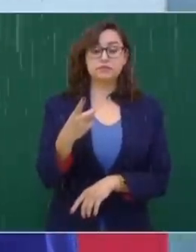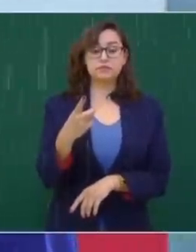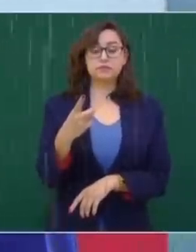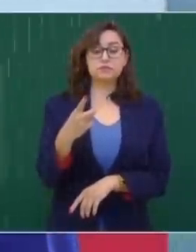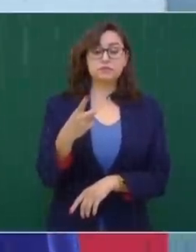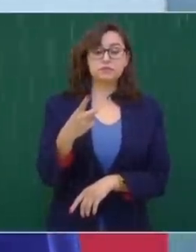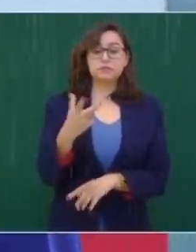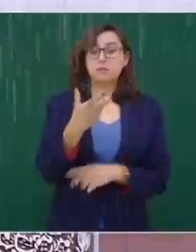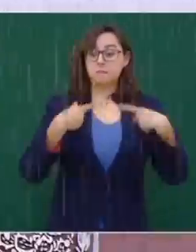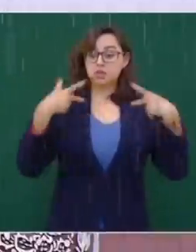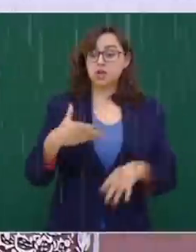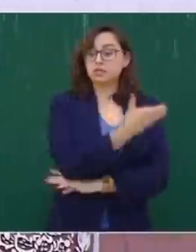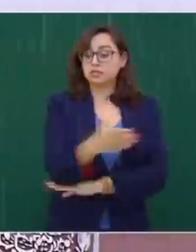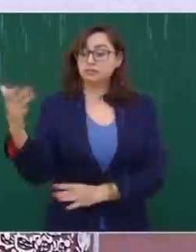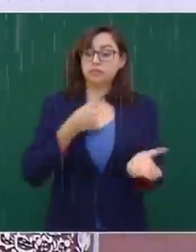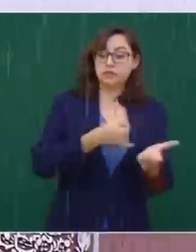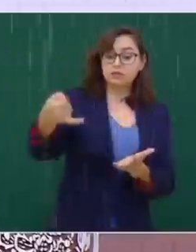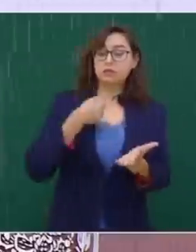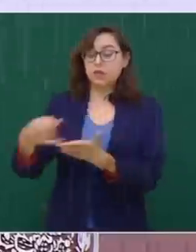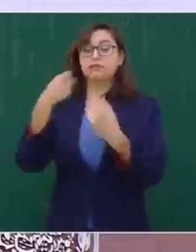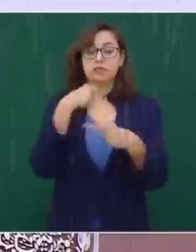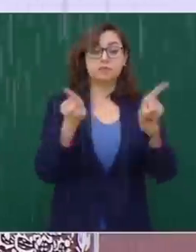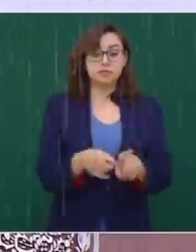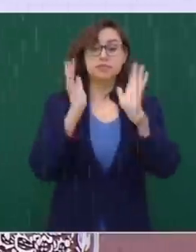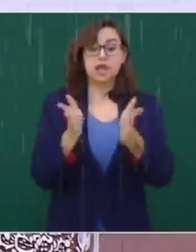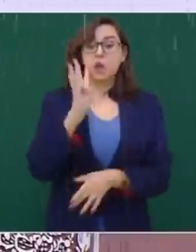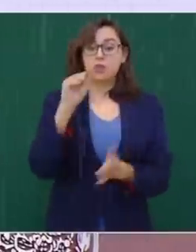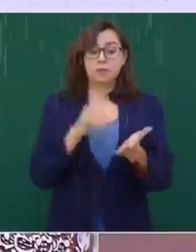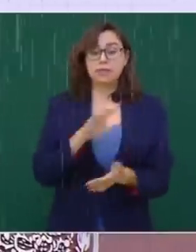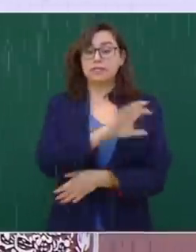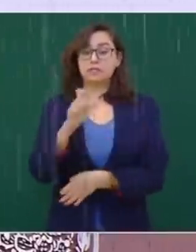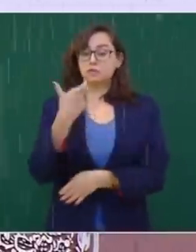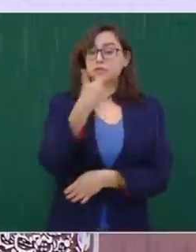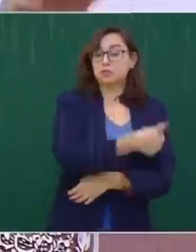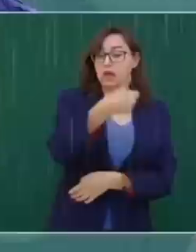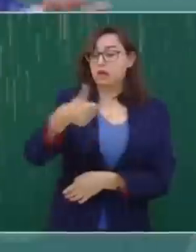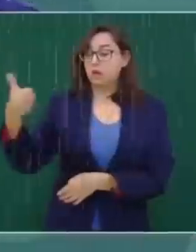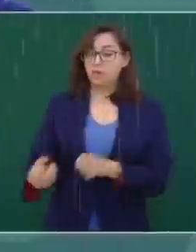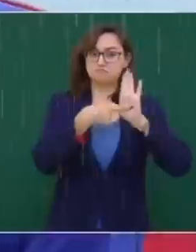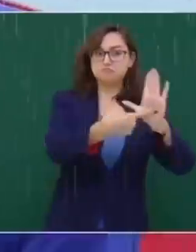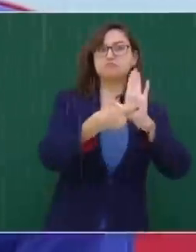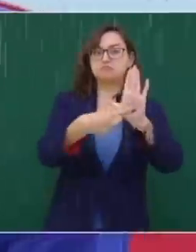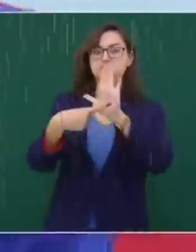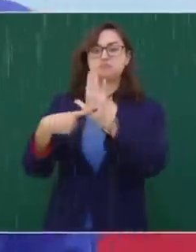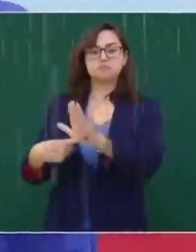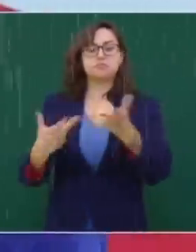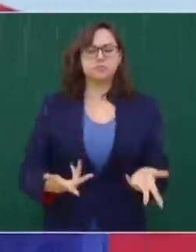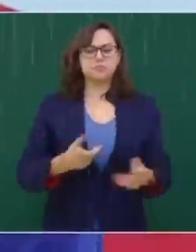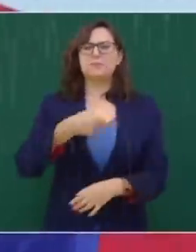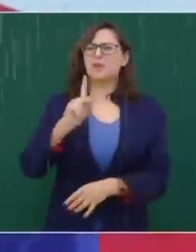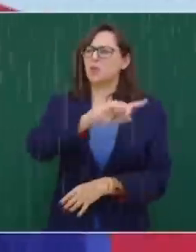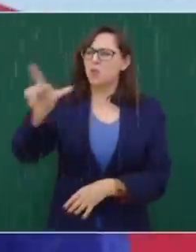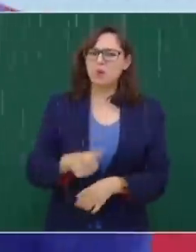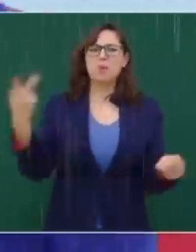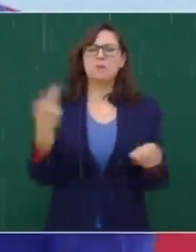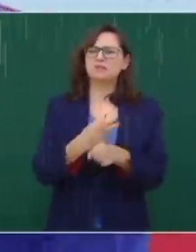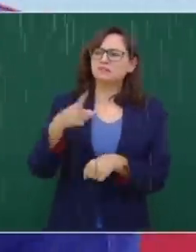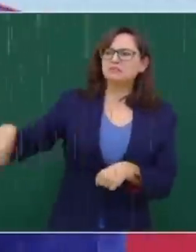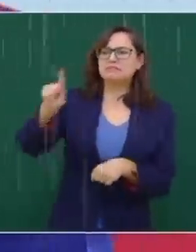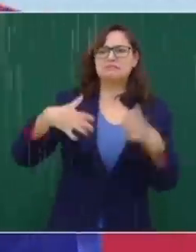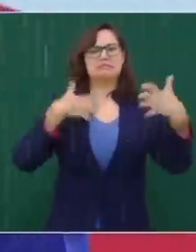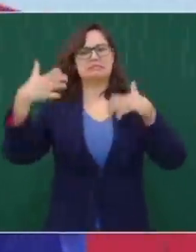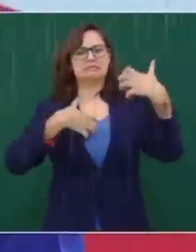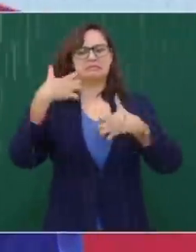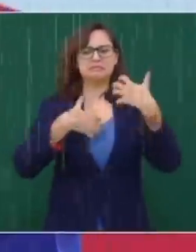de campesinos, productores, ya recibieron 4 mil 500 pesos cada uno, de manera directa. Entonces, ¿qué es lo que sucede? Puede haber